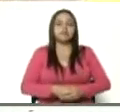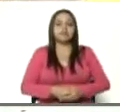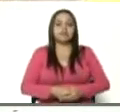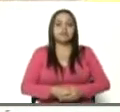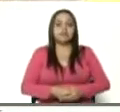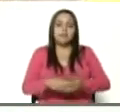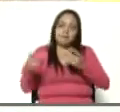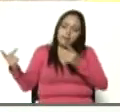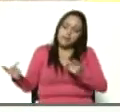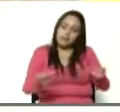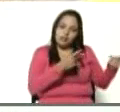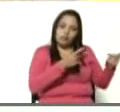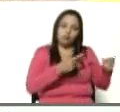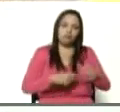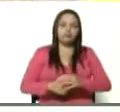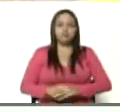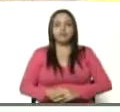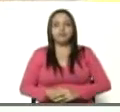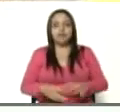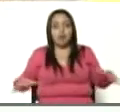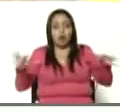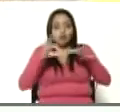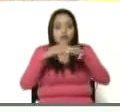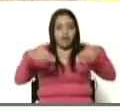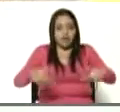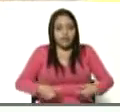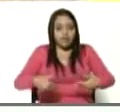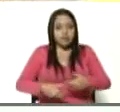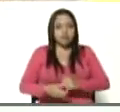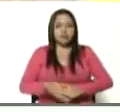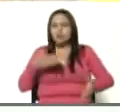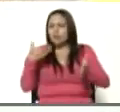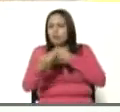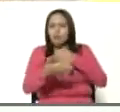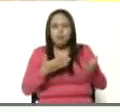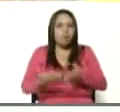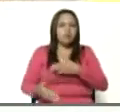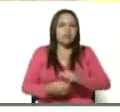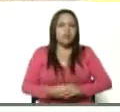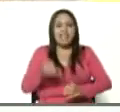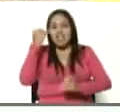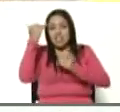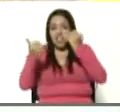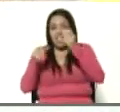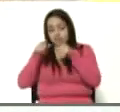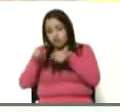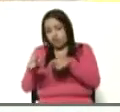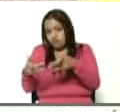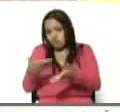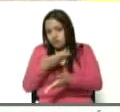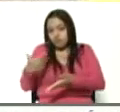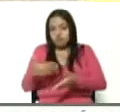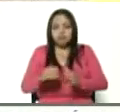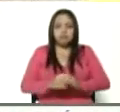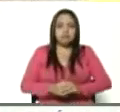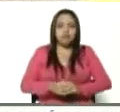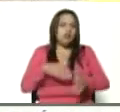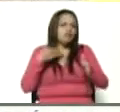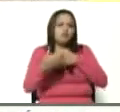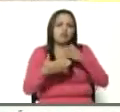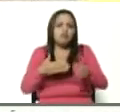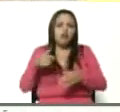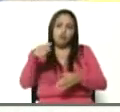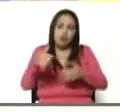bienvenido a unir esfuerzo. No importa la opinión que usted tenga, no importa que usted sea